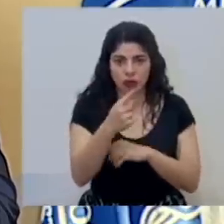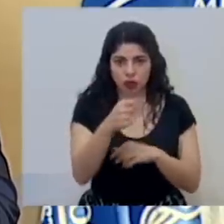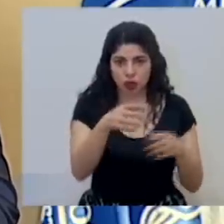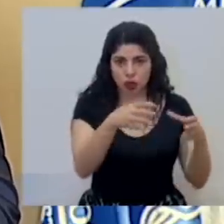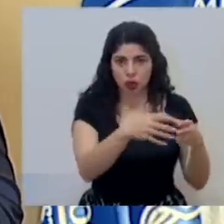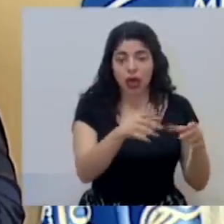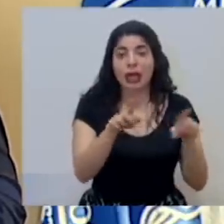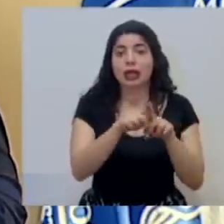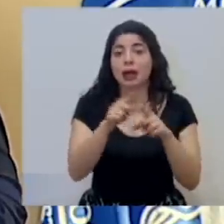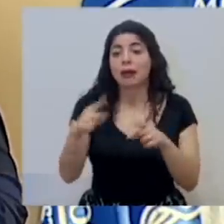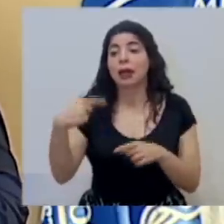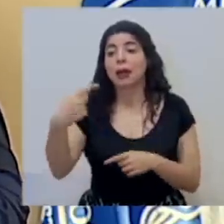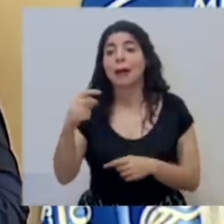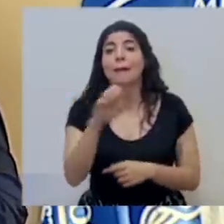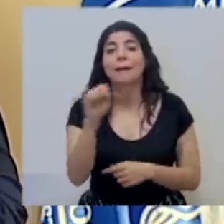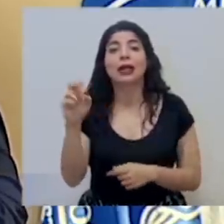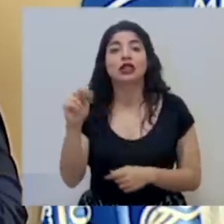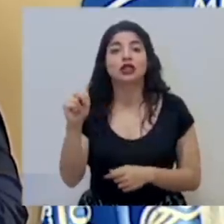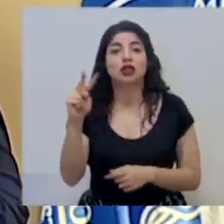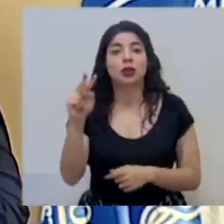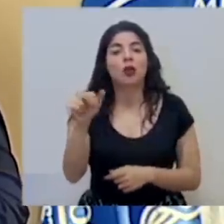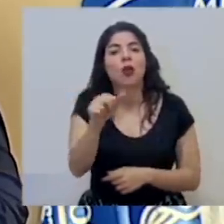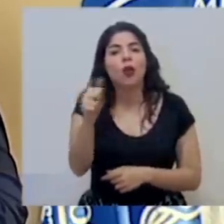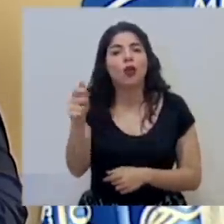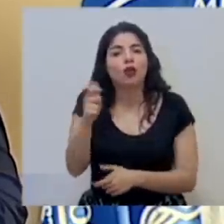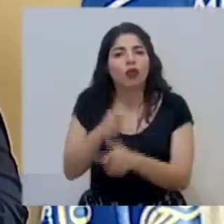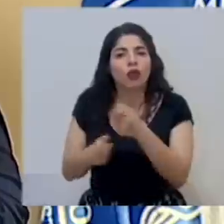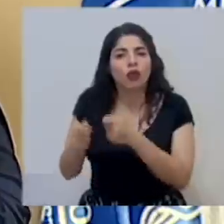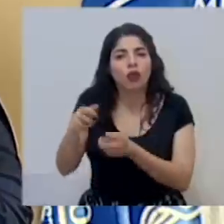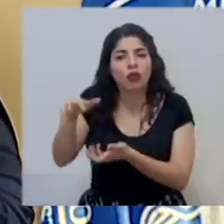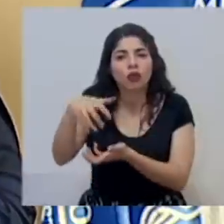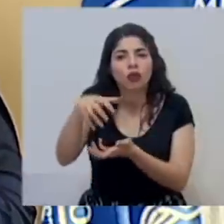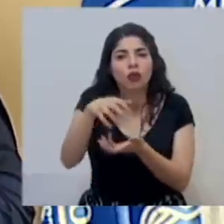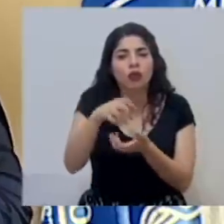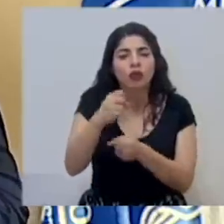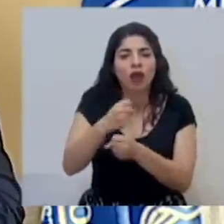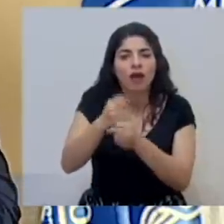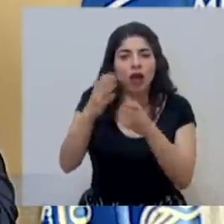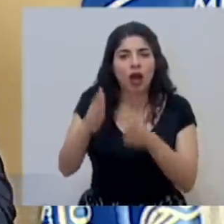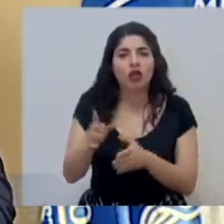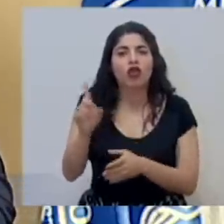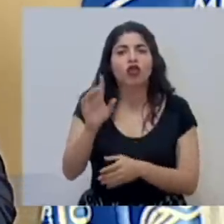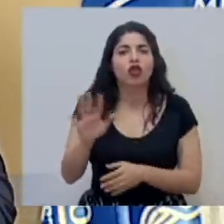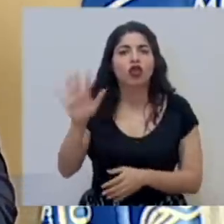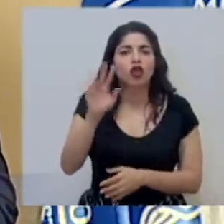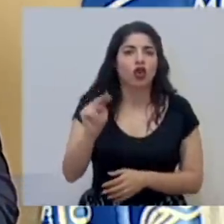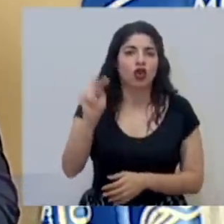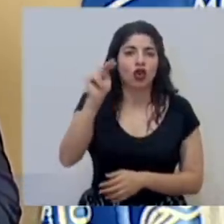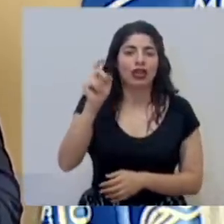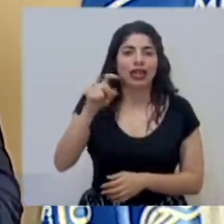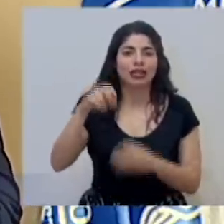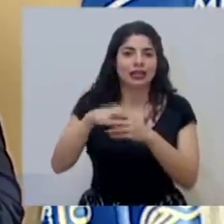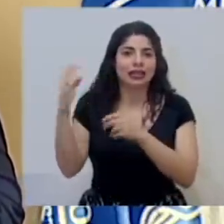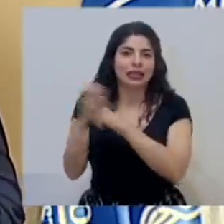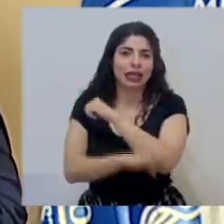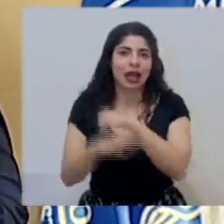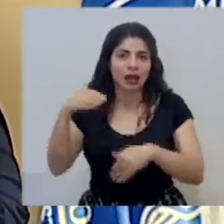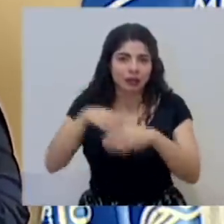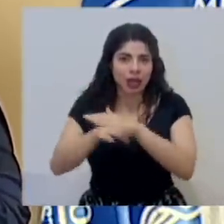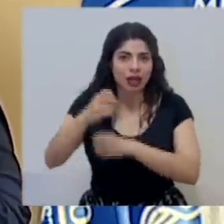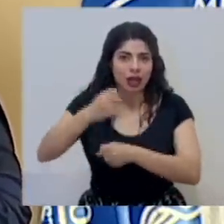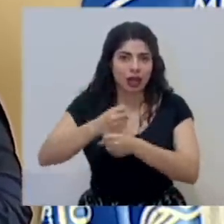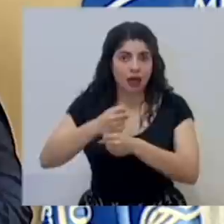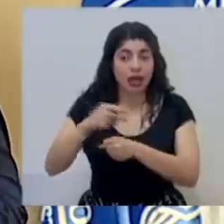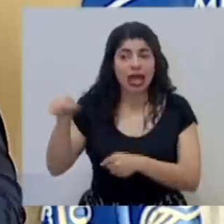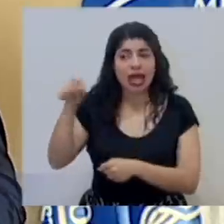el mes de noviembre aproximadamente otros cultivos, pero sobre todo en la zona norte que requieren de mano de obra extranjera y para